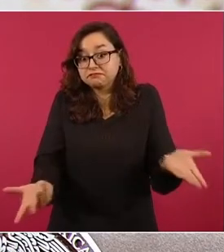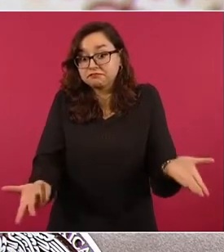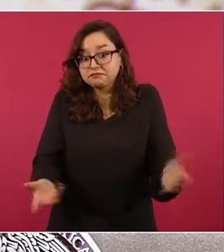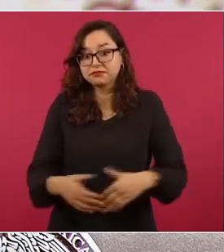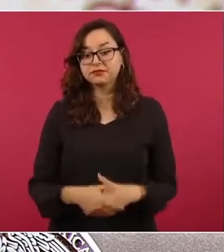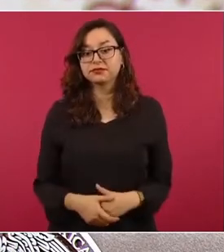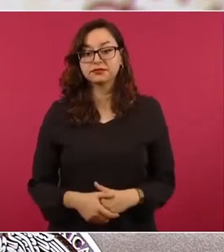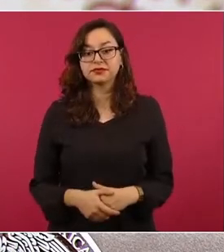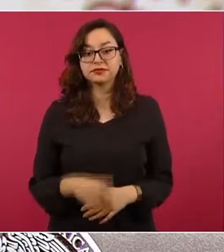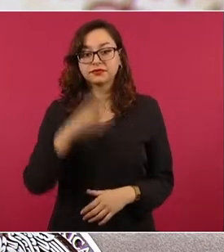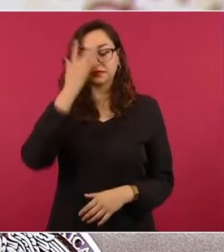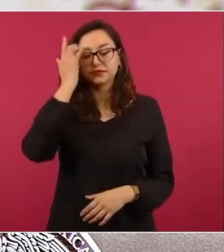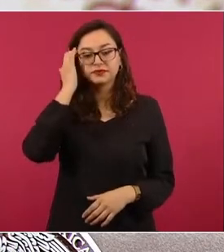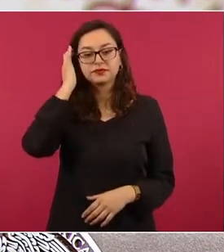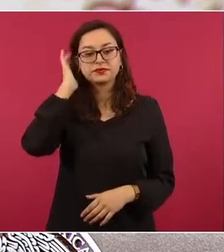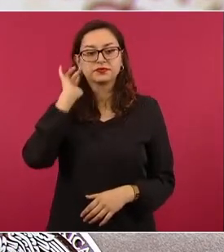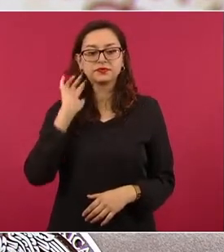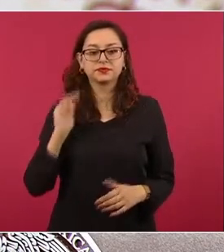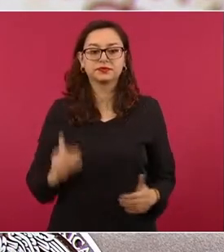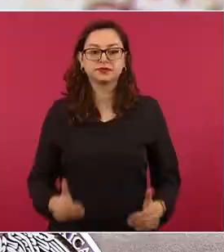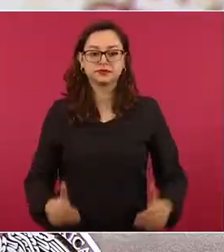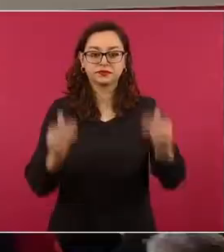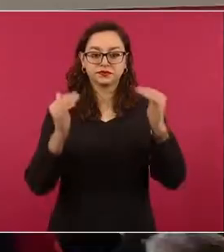Vamos con la siguiente, por favor.